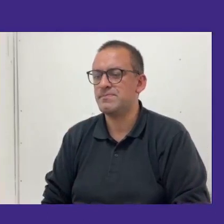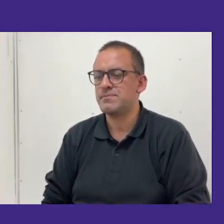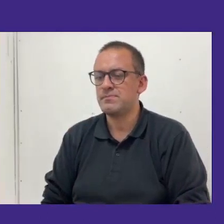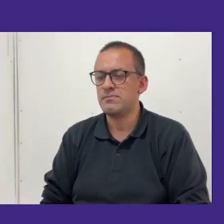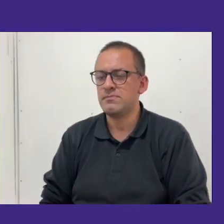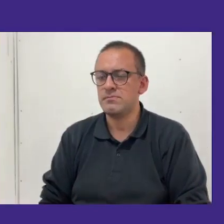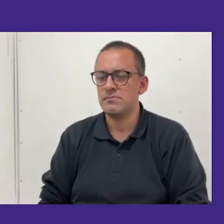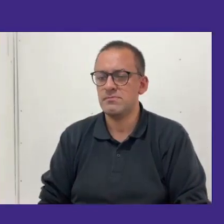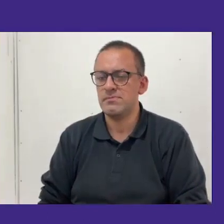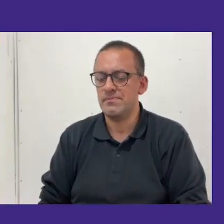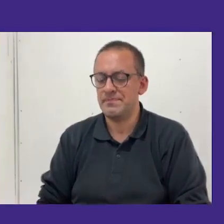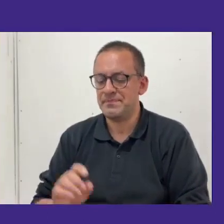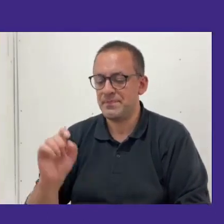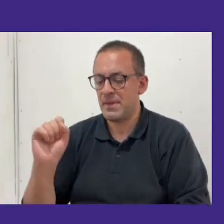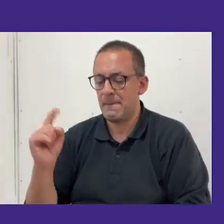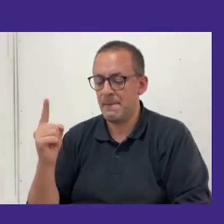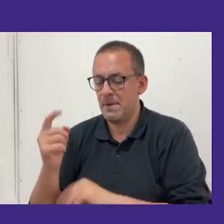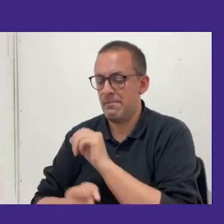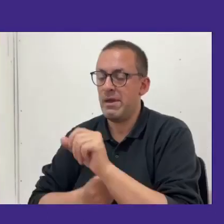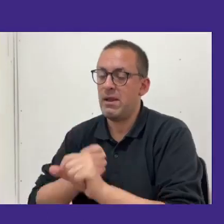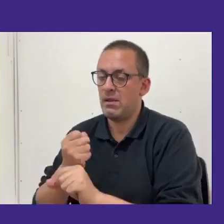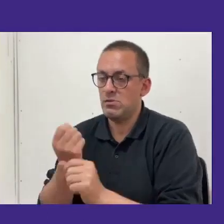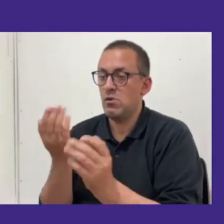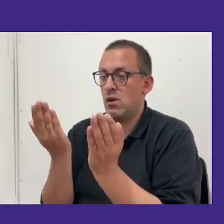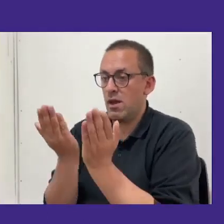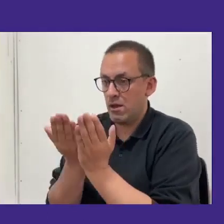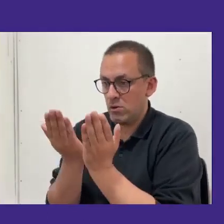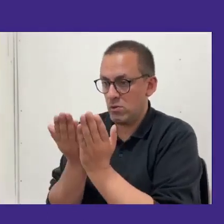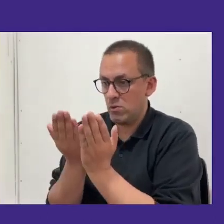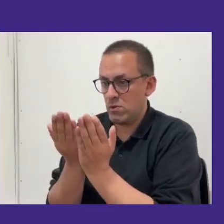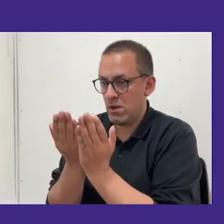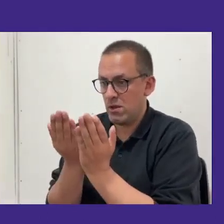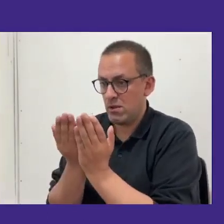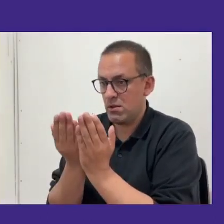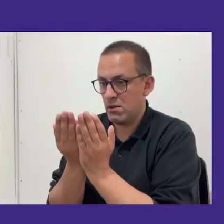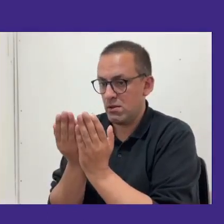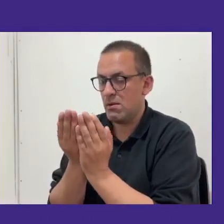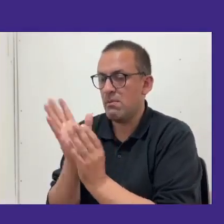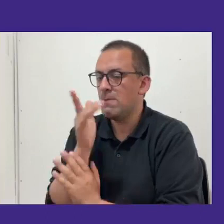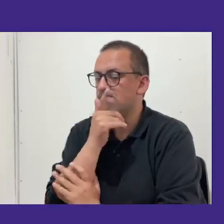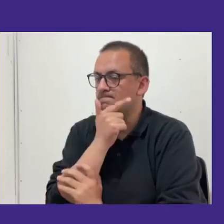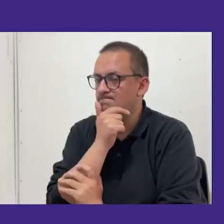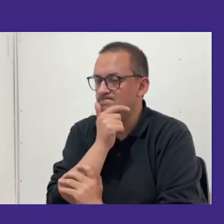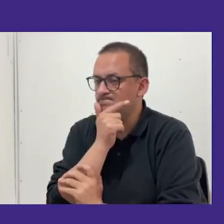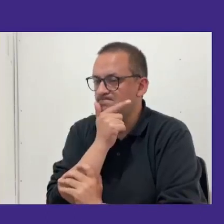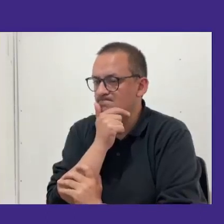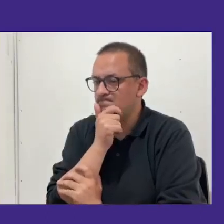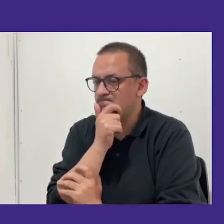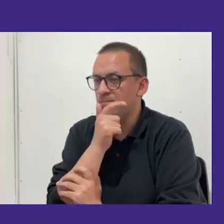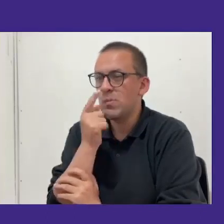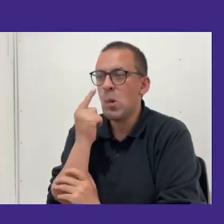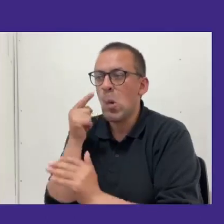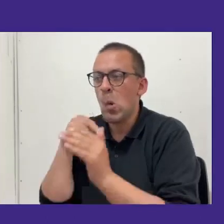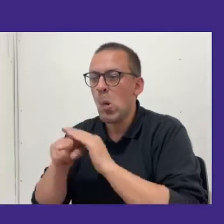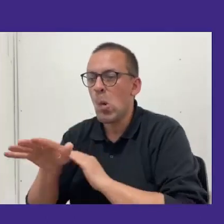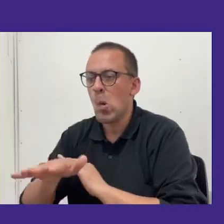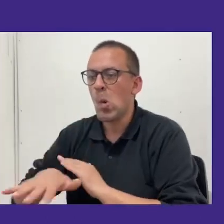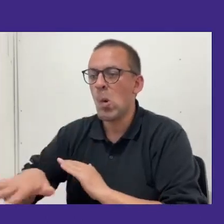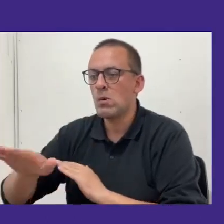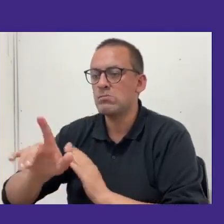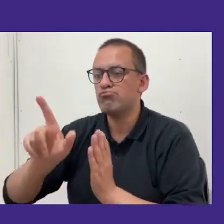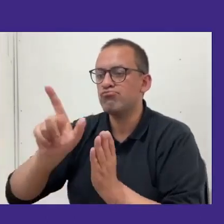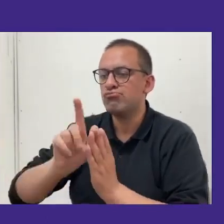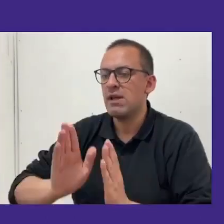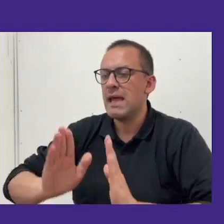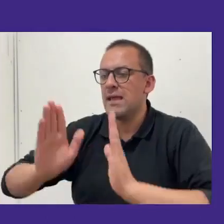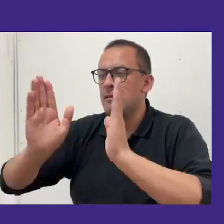En primer año entonces los estudiantes manifestaron que les había causado más inseguridad conocer las instalaciones y la infraestructura